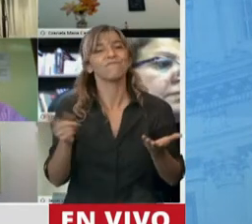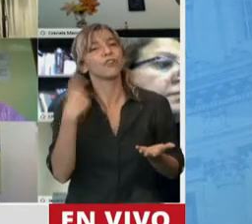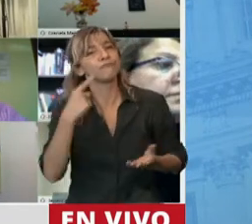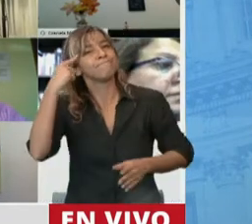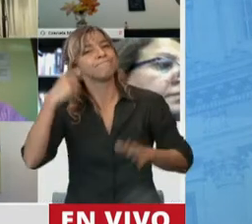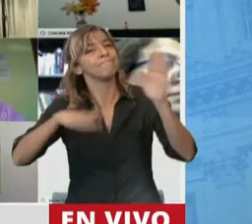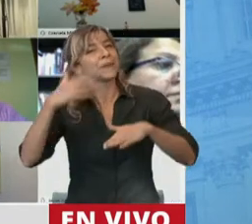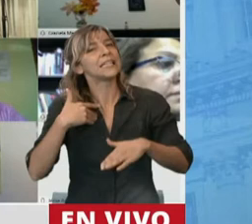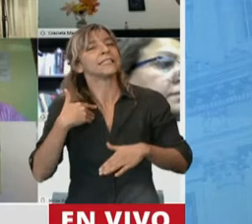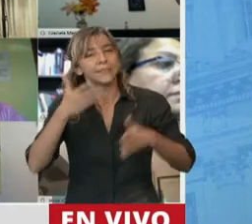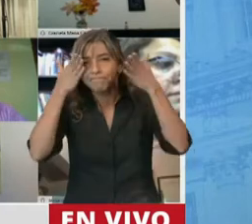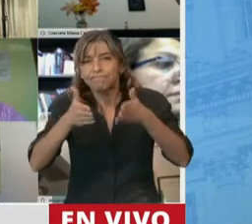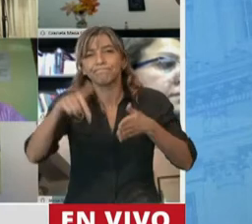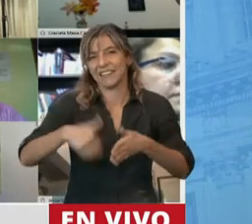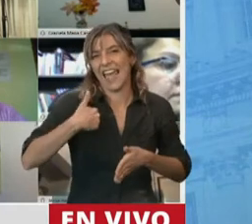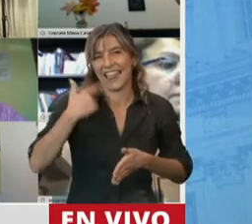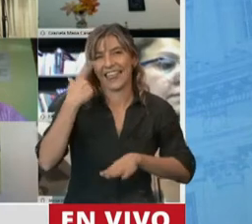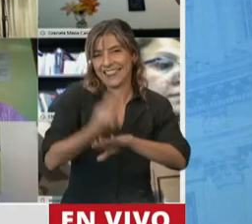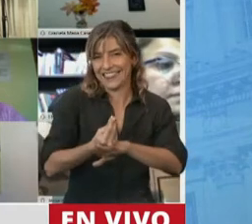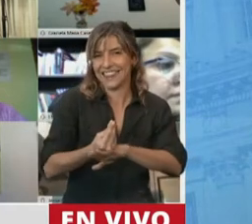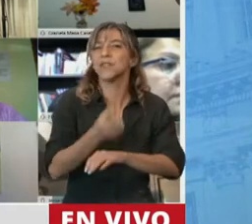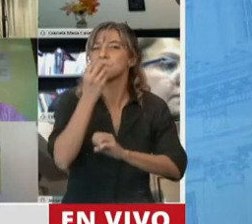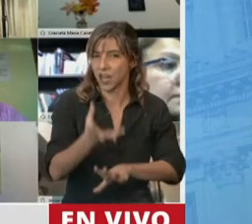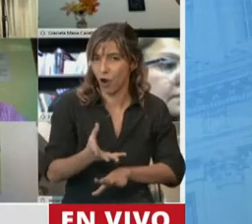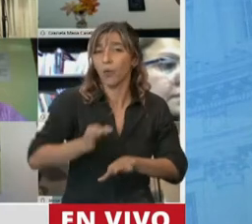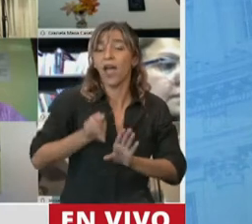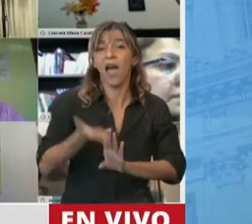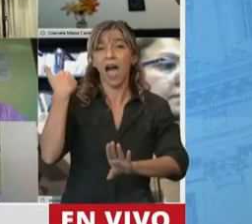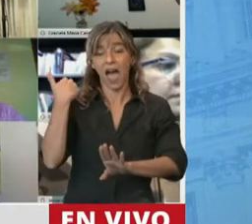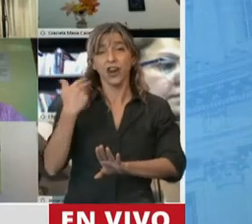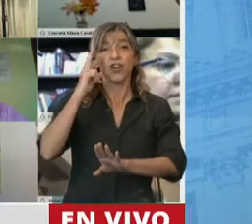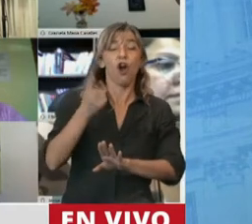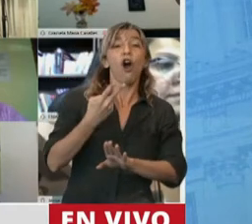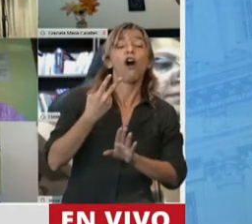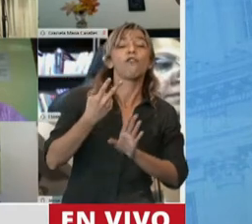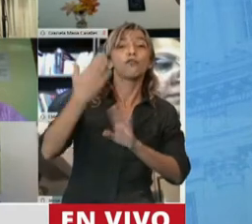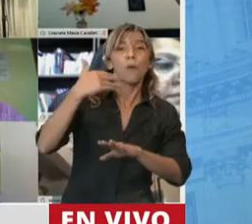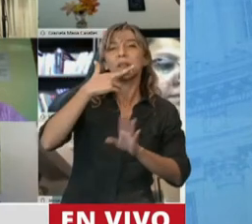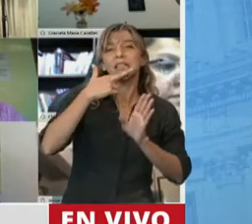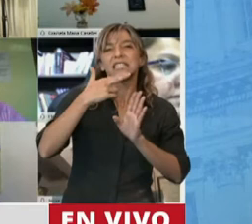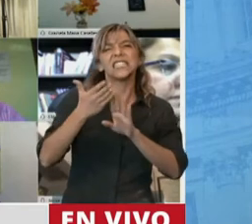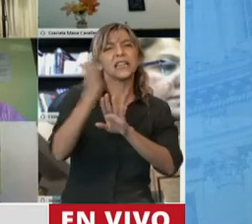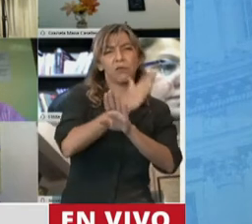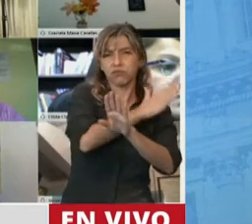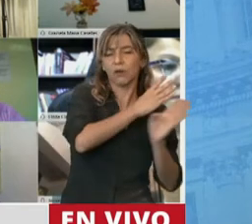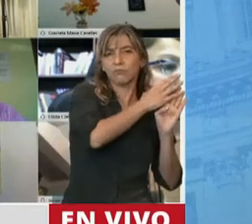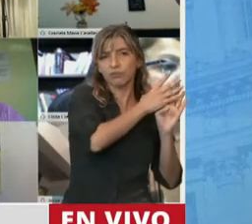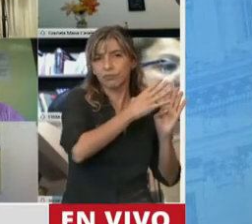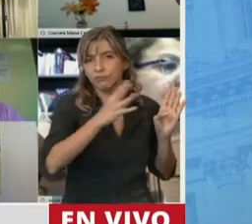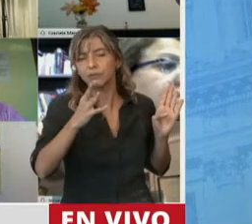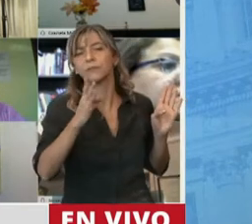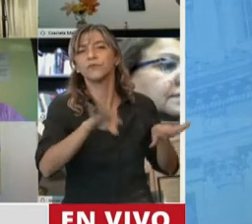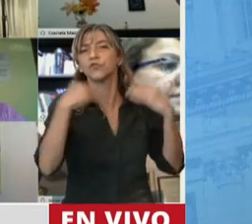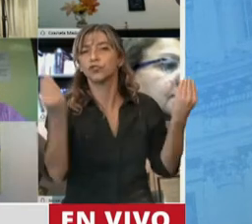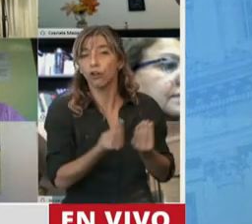Entre el 2007 y el 2017, la industria del crecimiento sumó